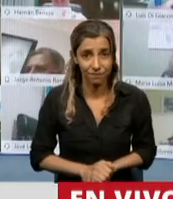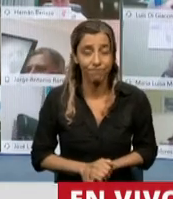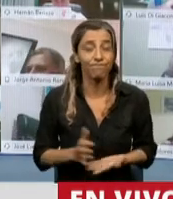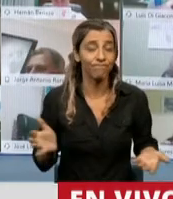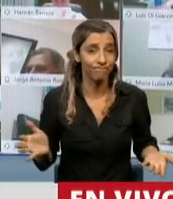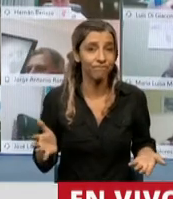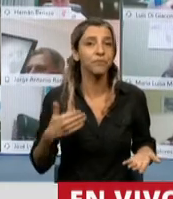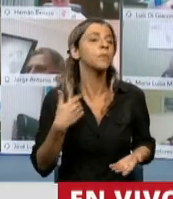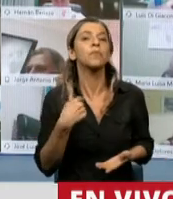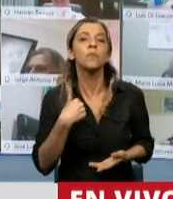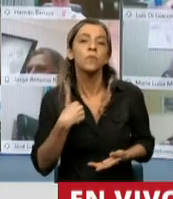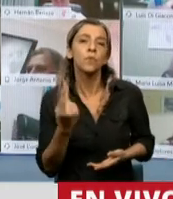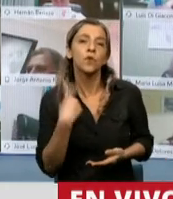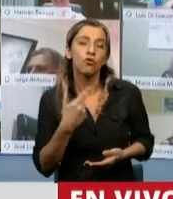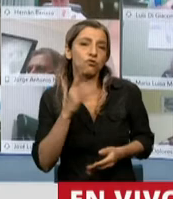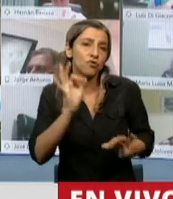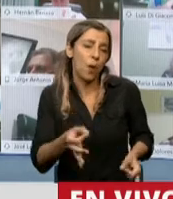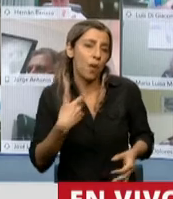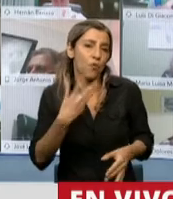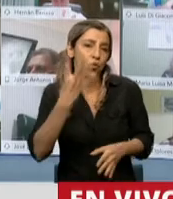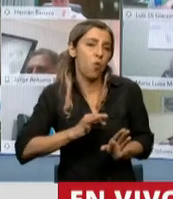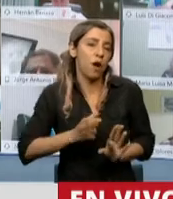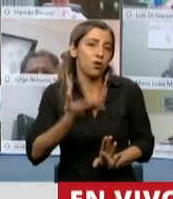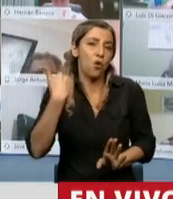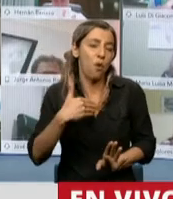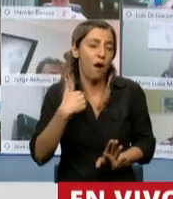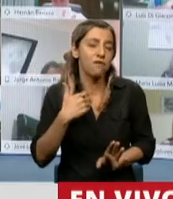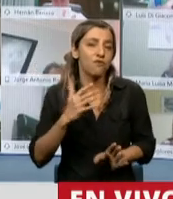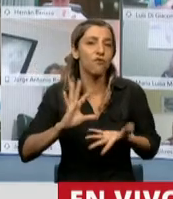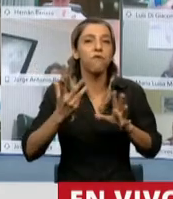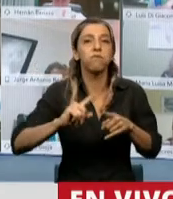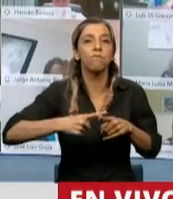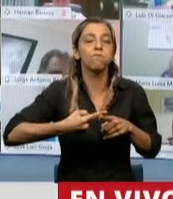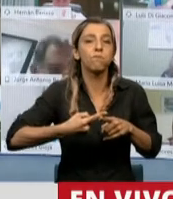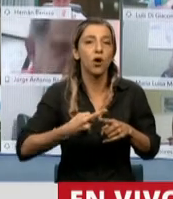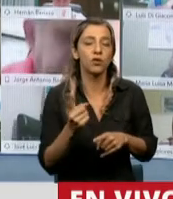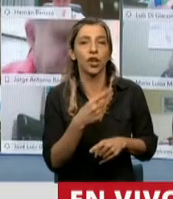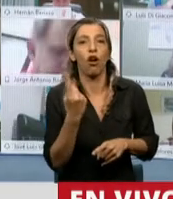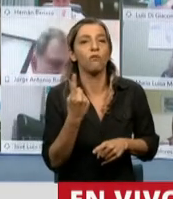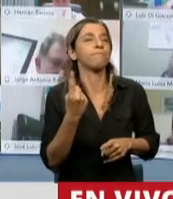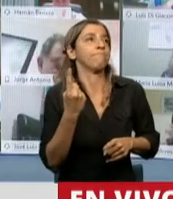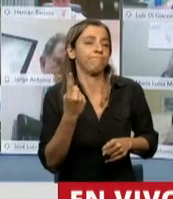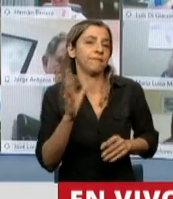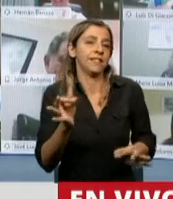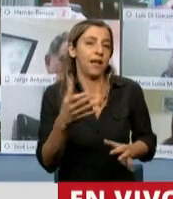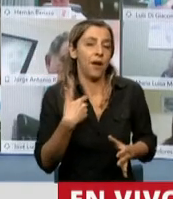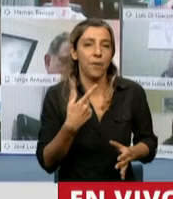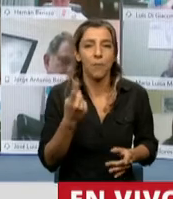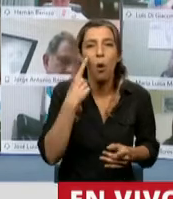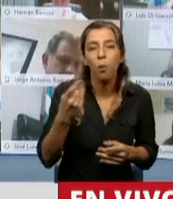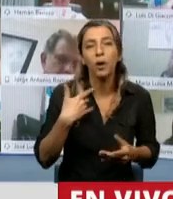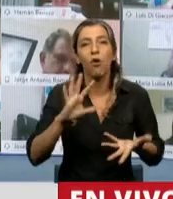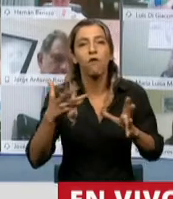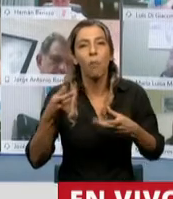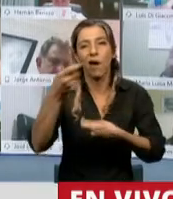Venimos de cuatro años de una política que se podría reasumir en ajuste, endeudamiento, tima financiera